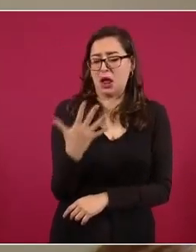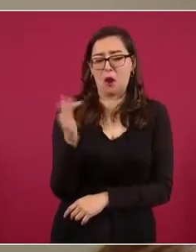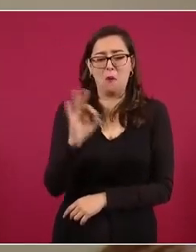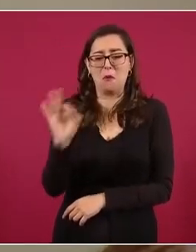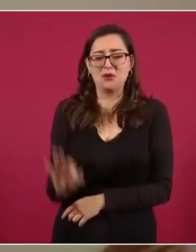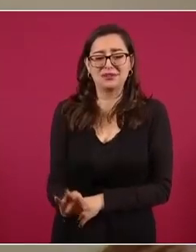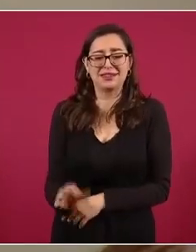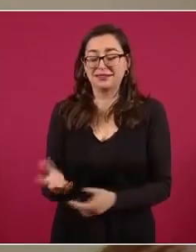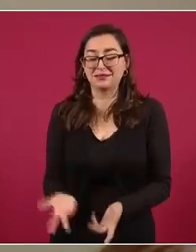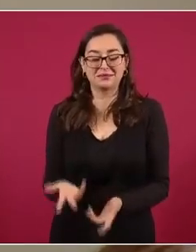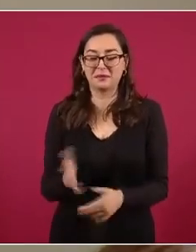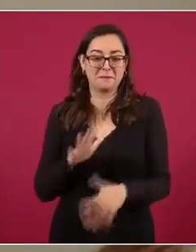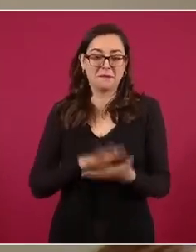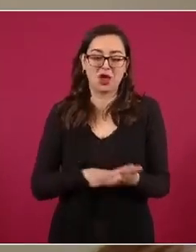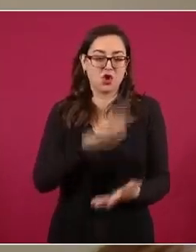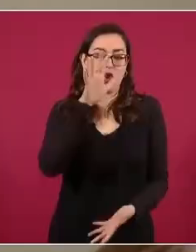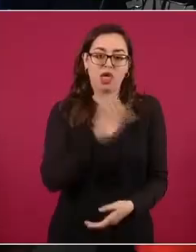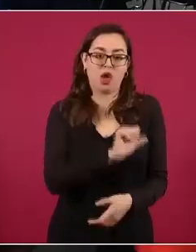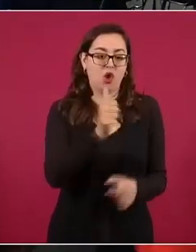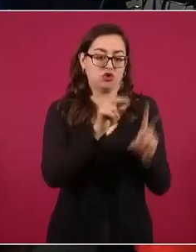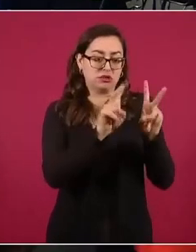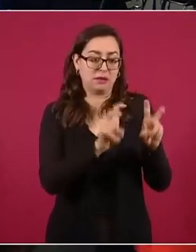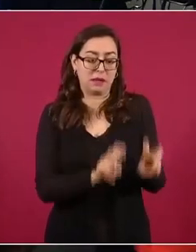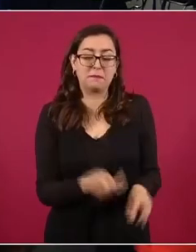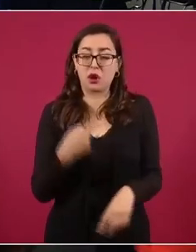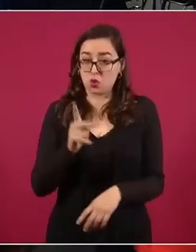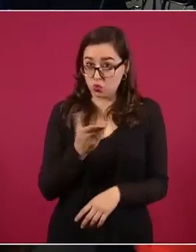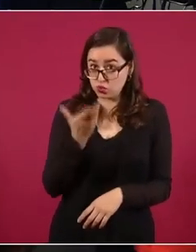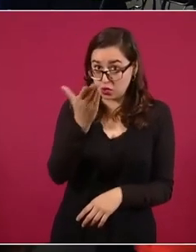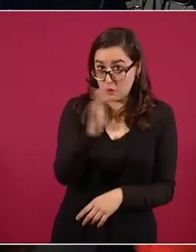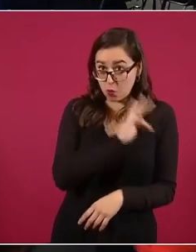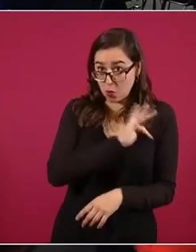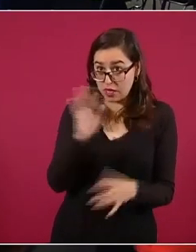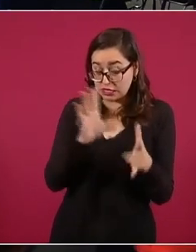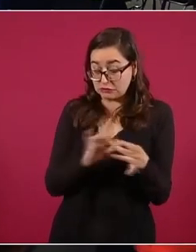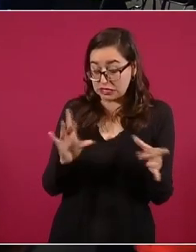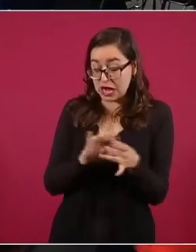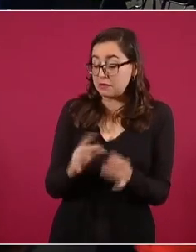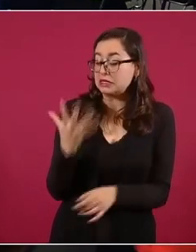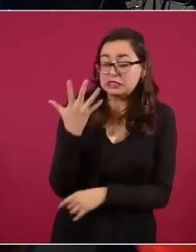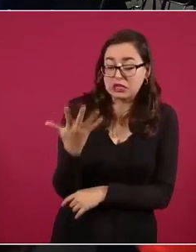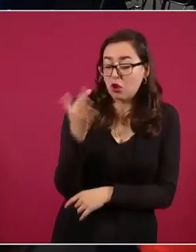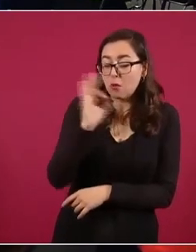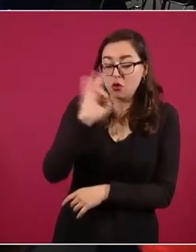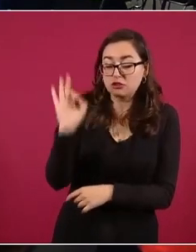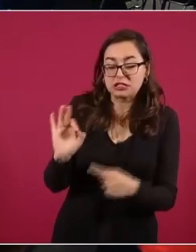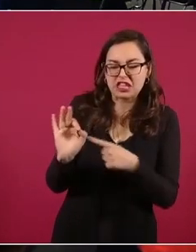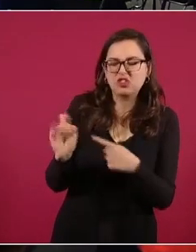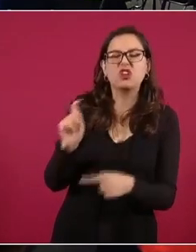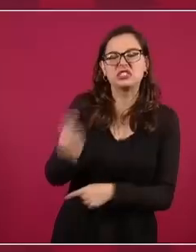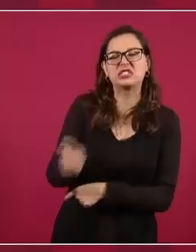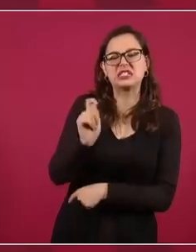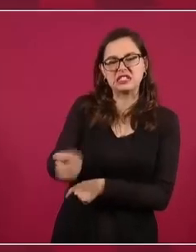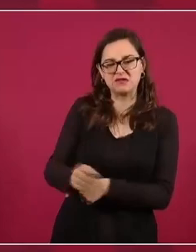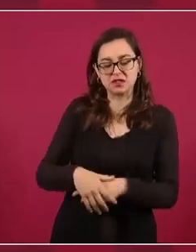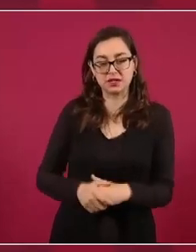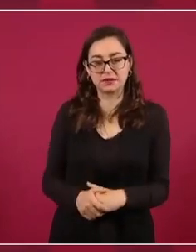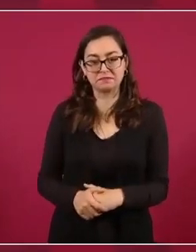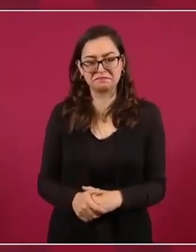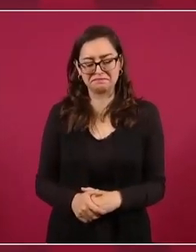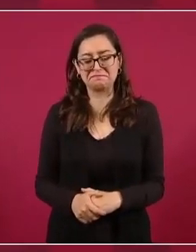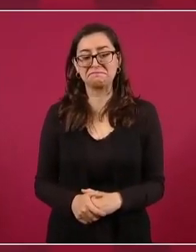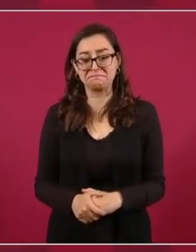secretario de Estado sobre estas consultas, por favor? Muy bueno el encuentro, la